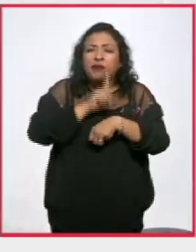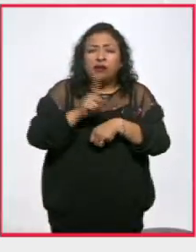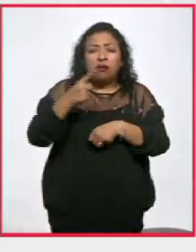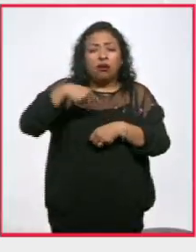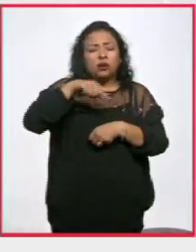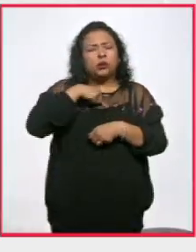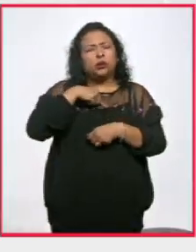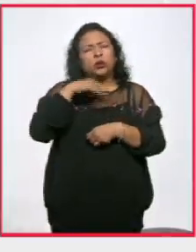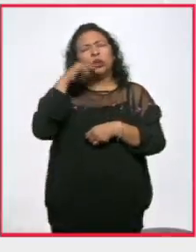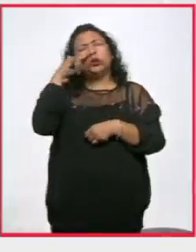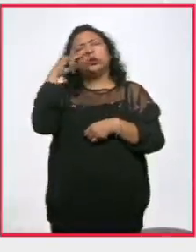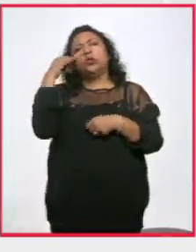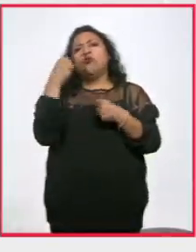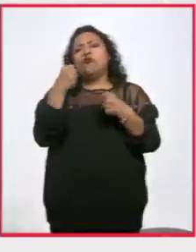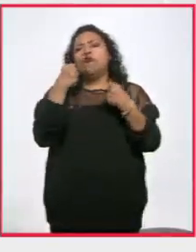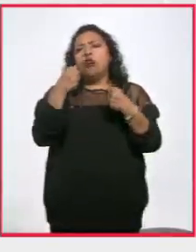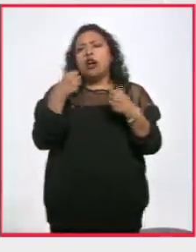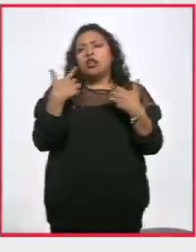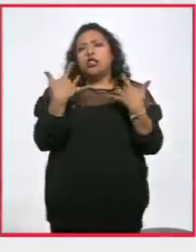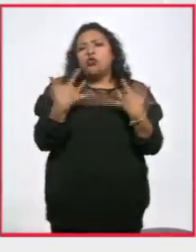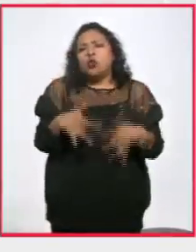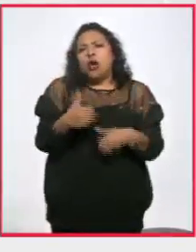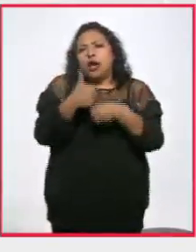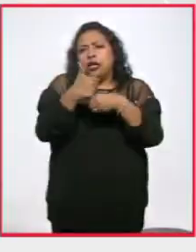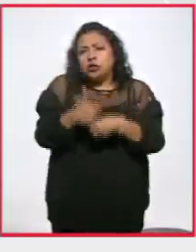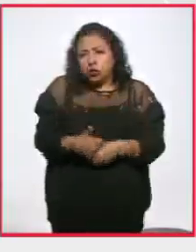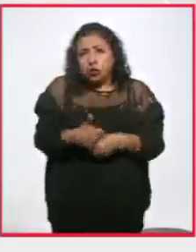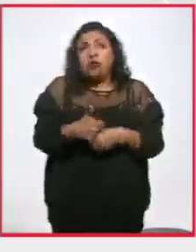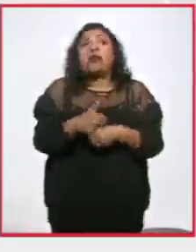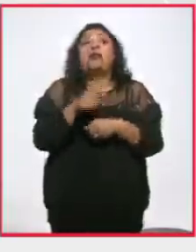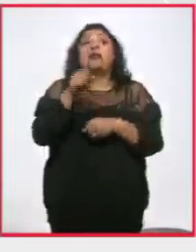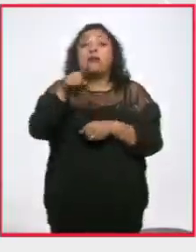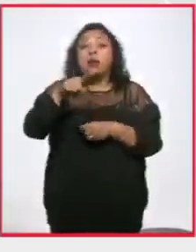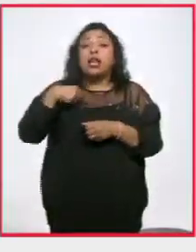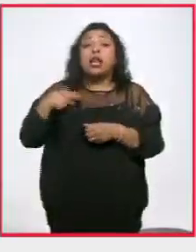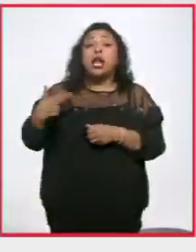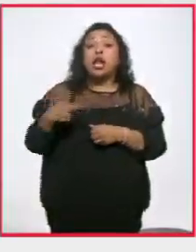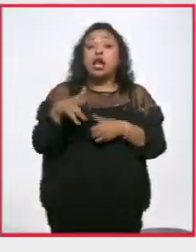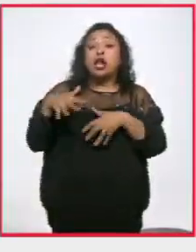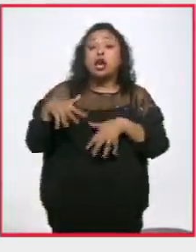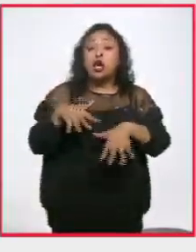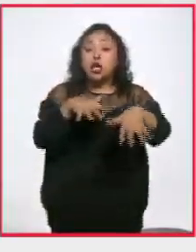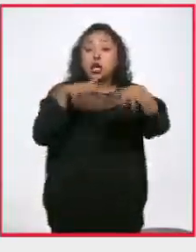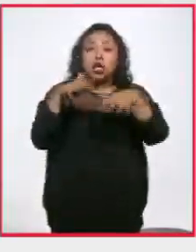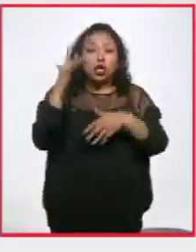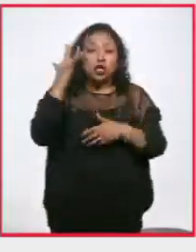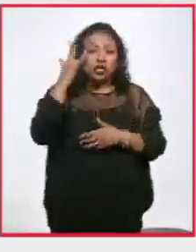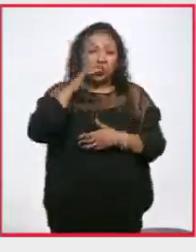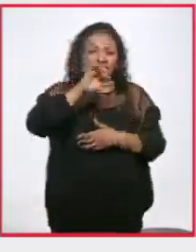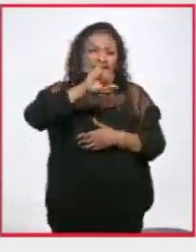mucho, al que también estuvo en el río San Juan, a Tomás León de Lucio.